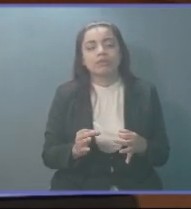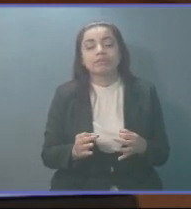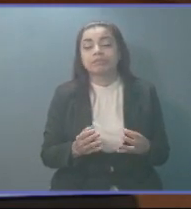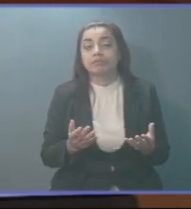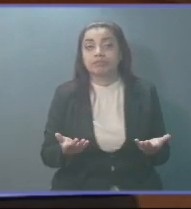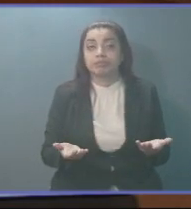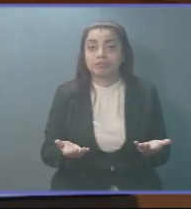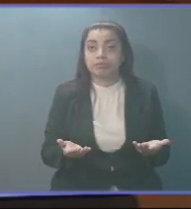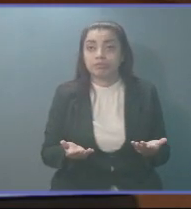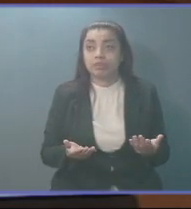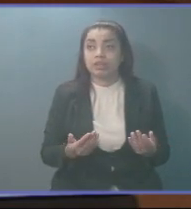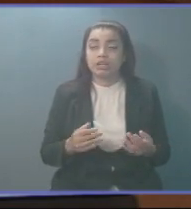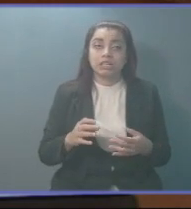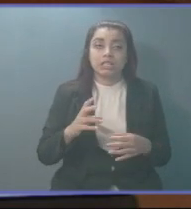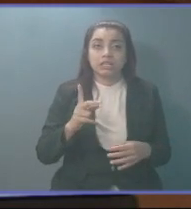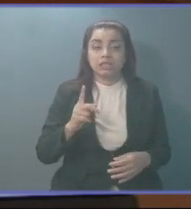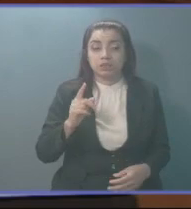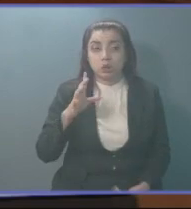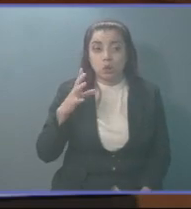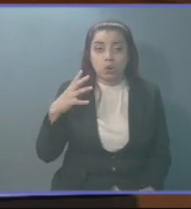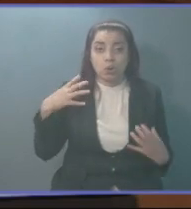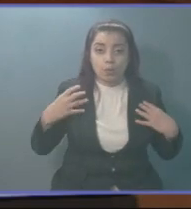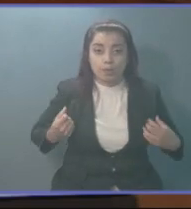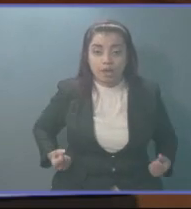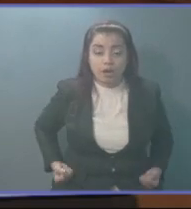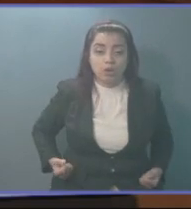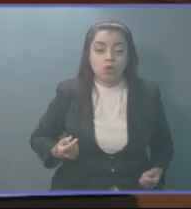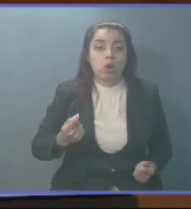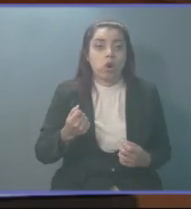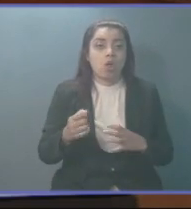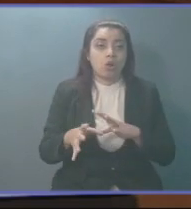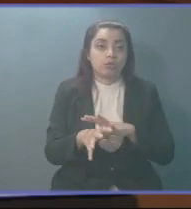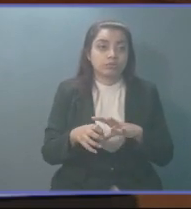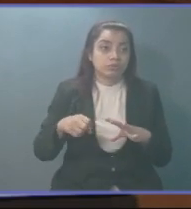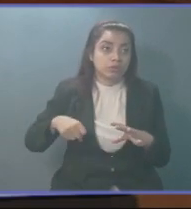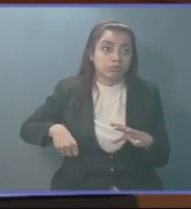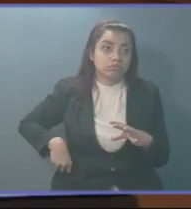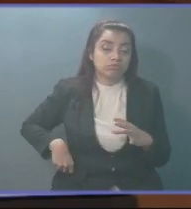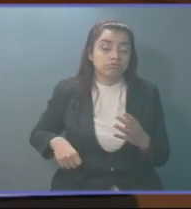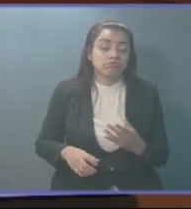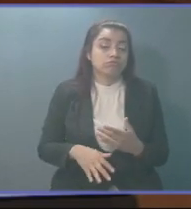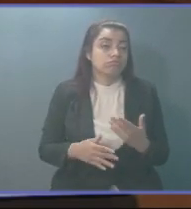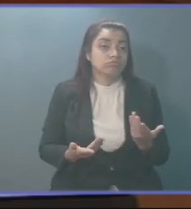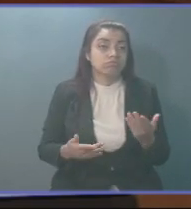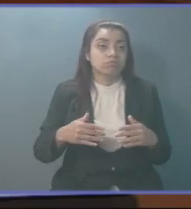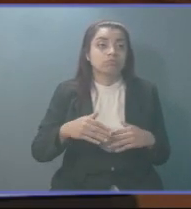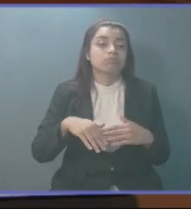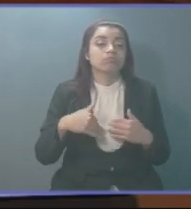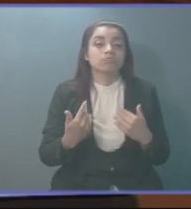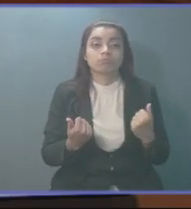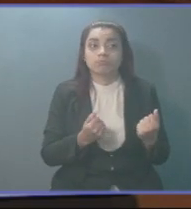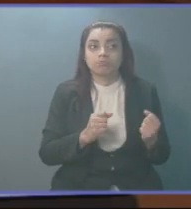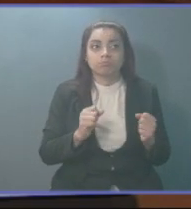la corrupción que ha tenido este gobierno, la inoperancia,